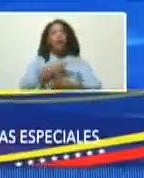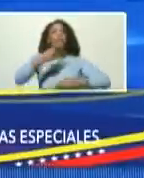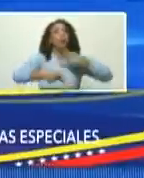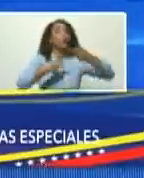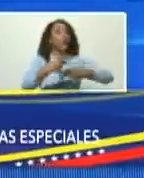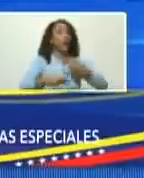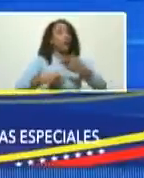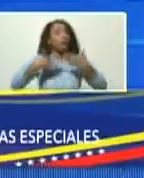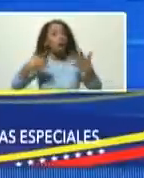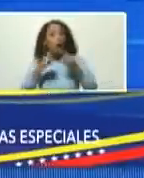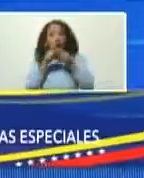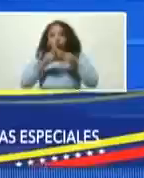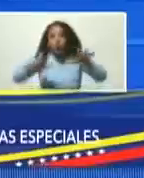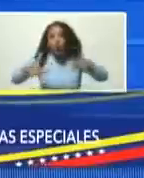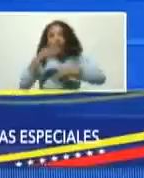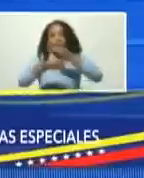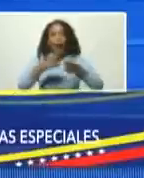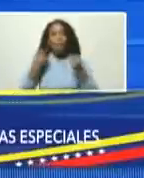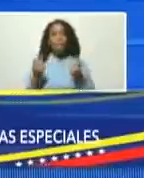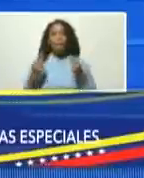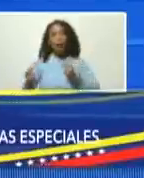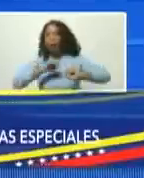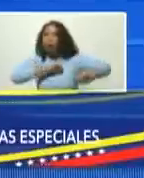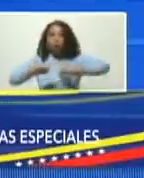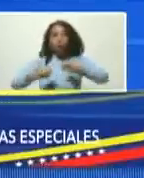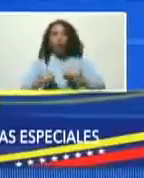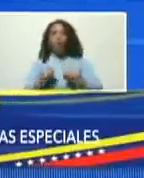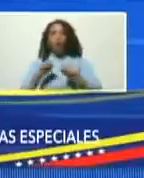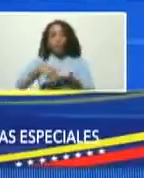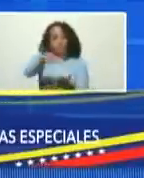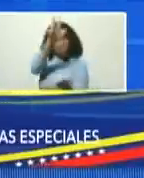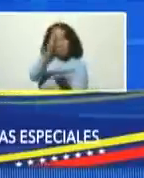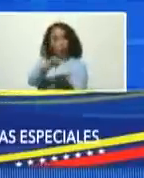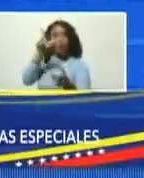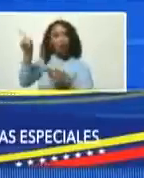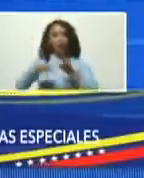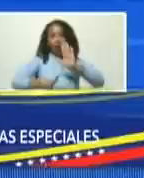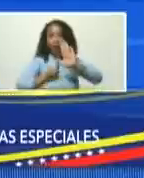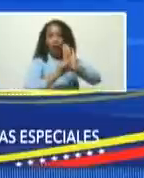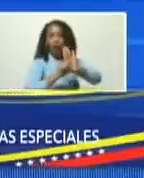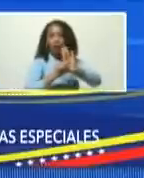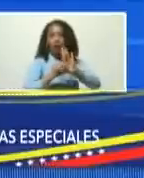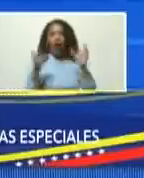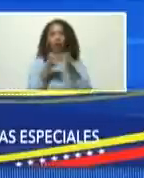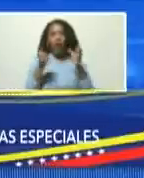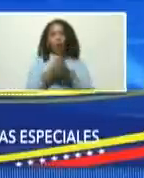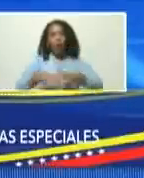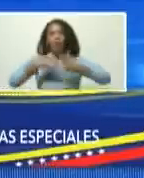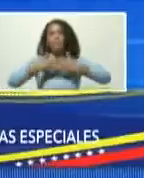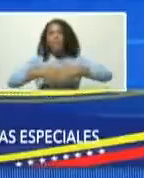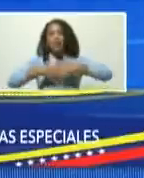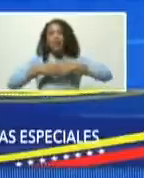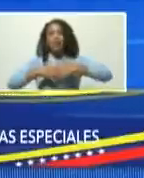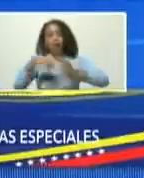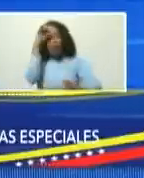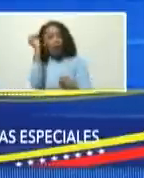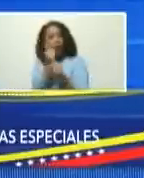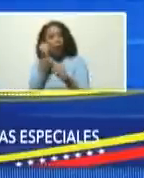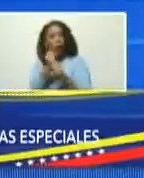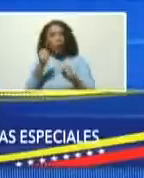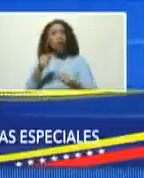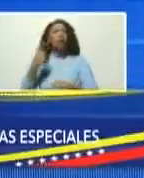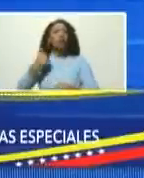desplegarán, que se activarán a partir de la aprobación de esta ley, el sector empresarial. Obviamente también,